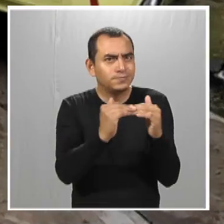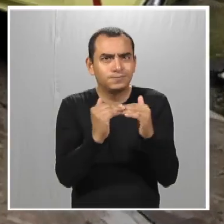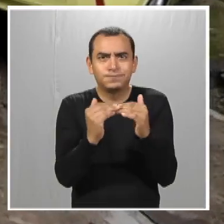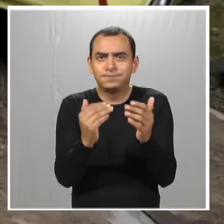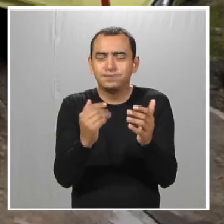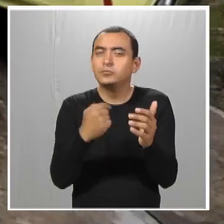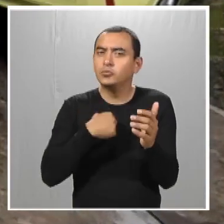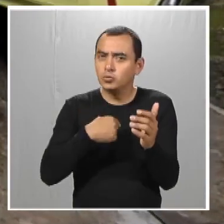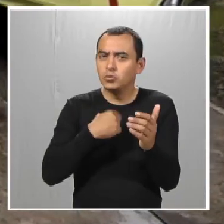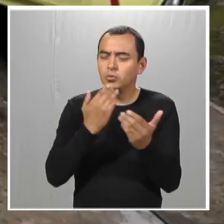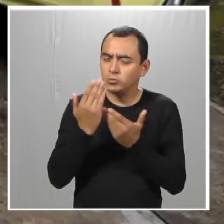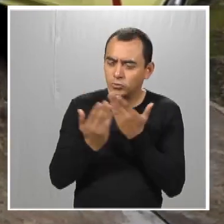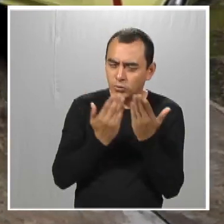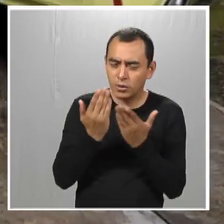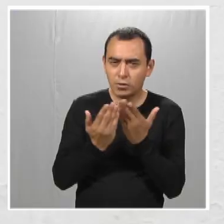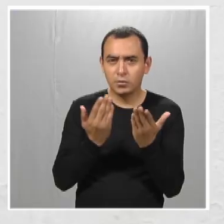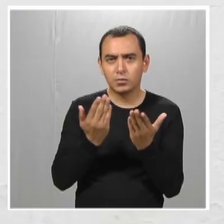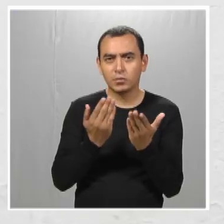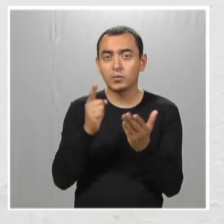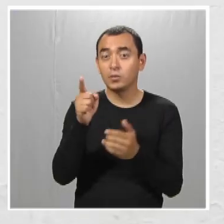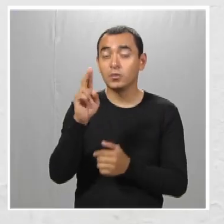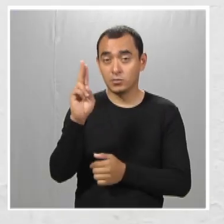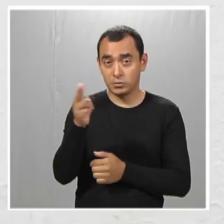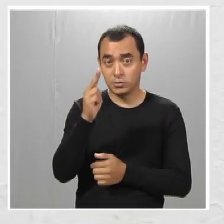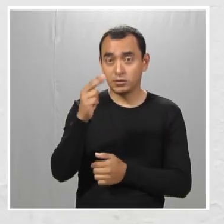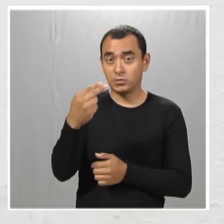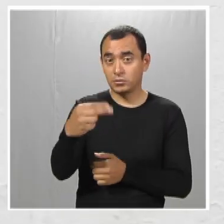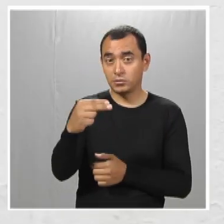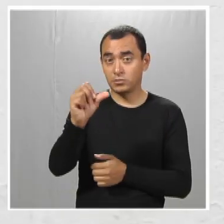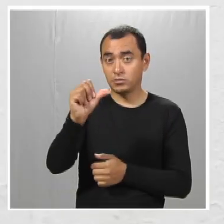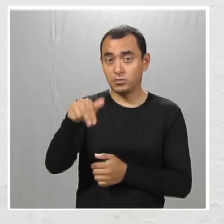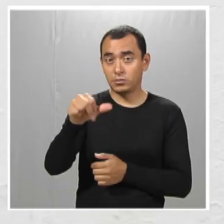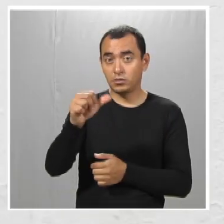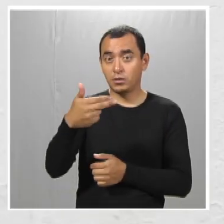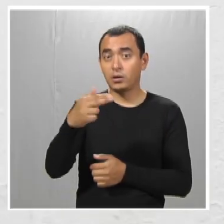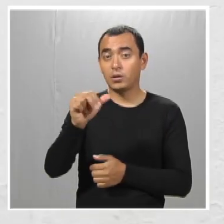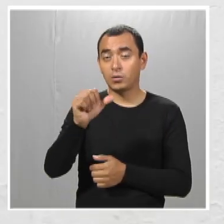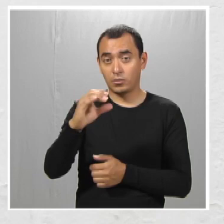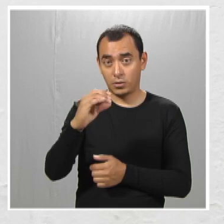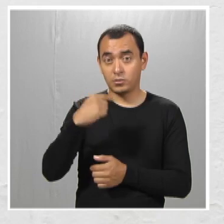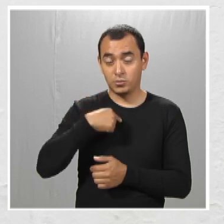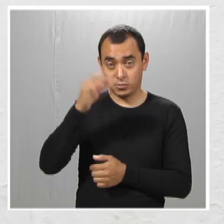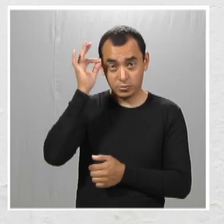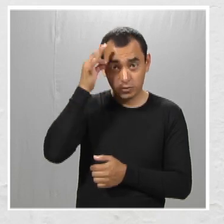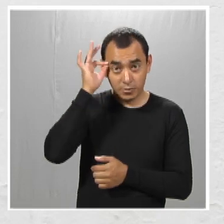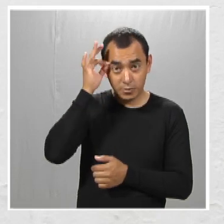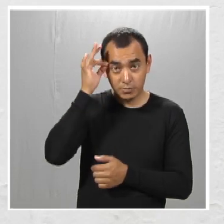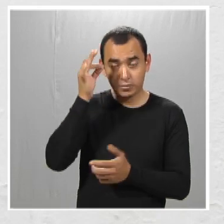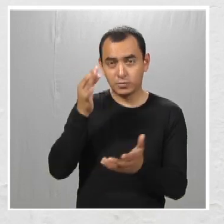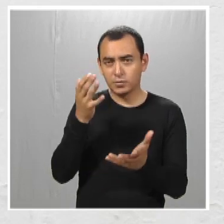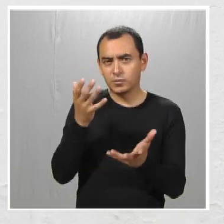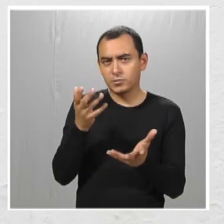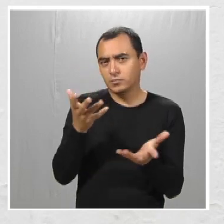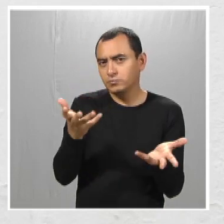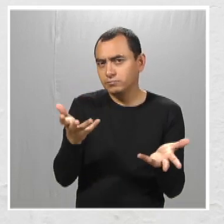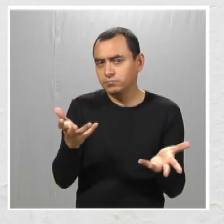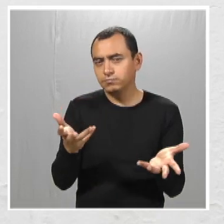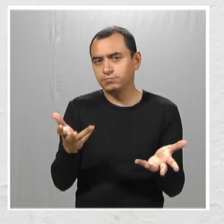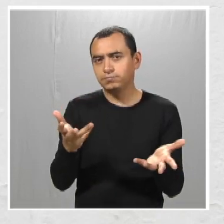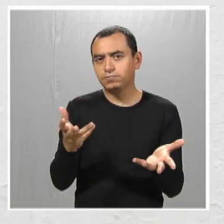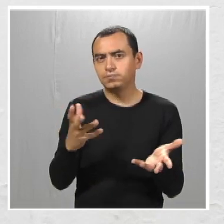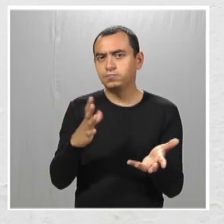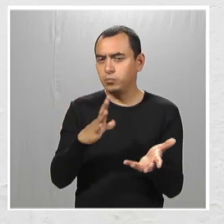ahora sí que iguales a nosotros. Yo estoy estudiando en la Universidad de Anahuac y, pues, como parte de mi servicio social,